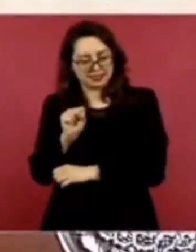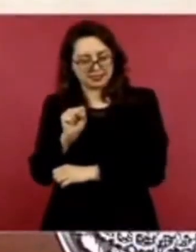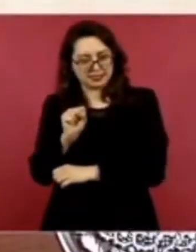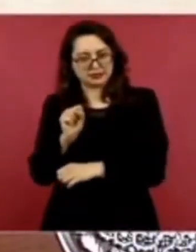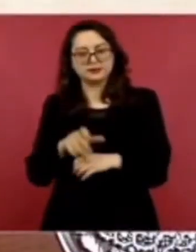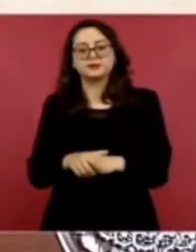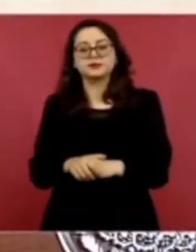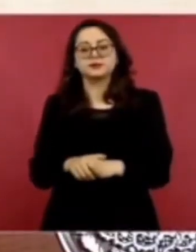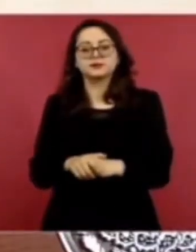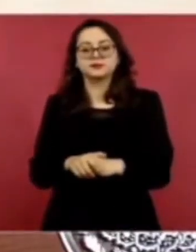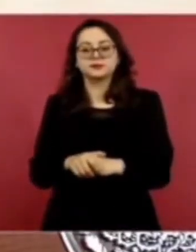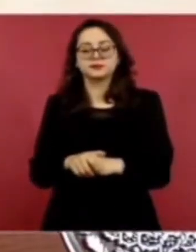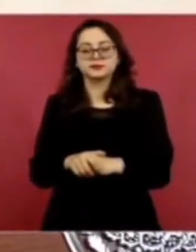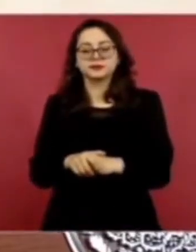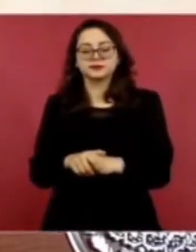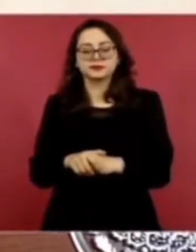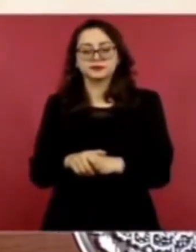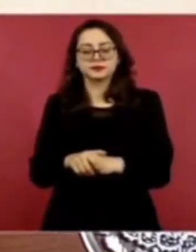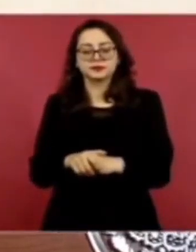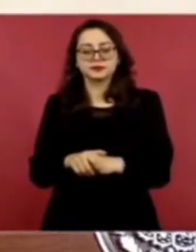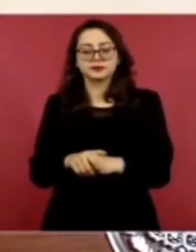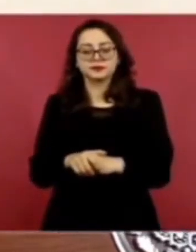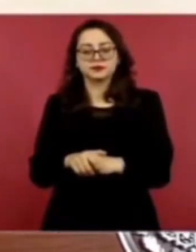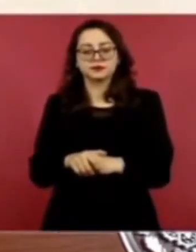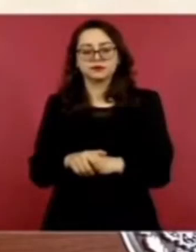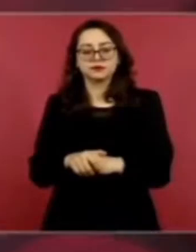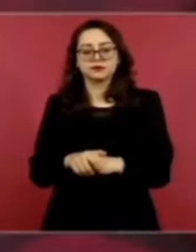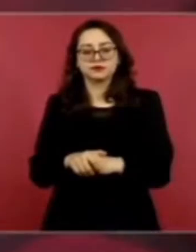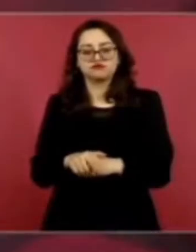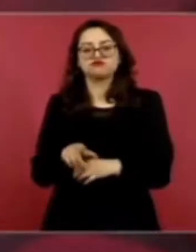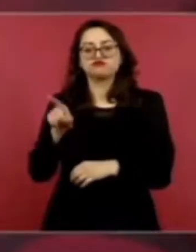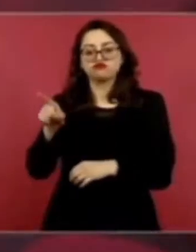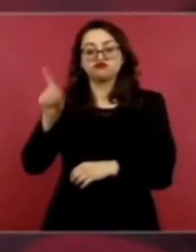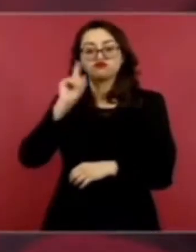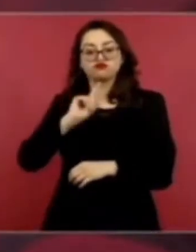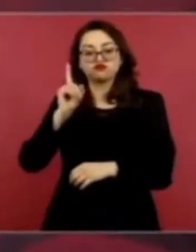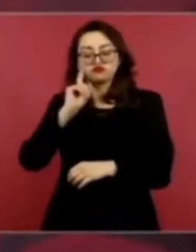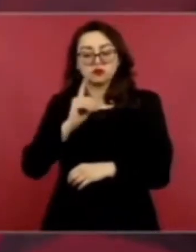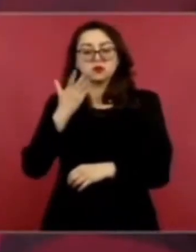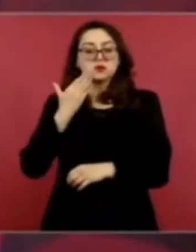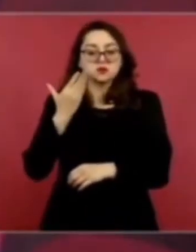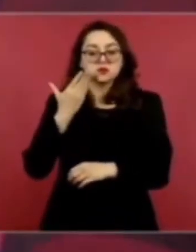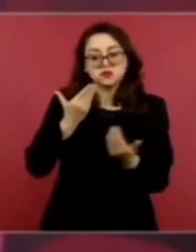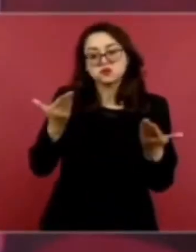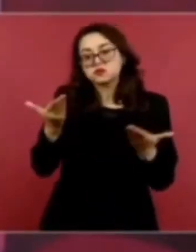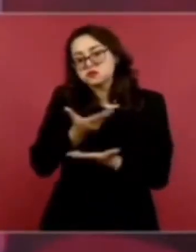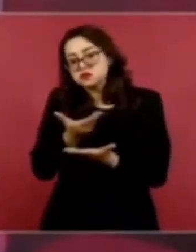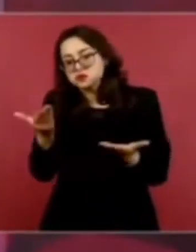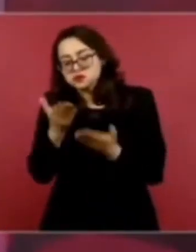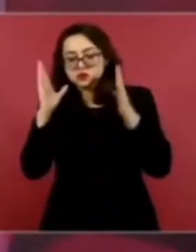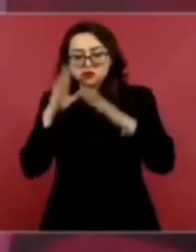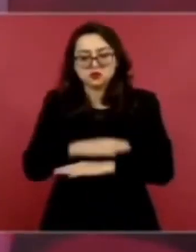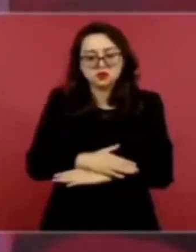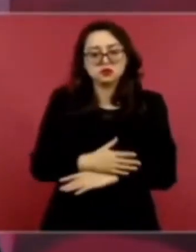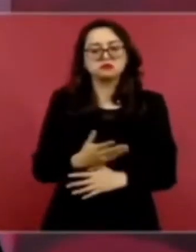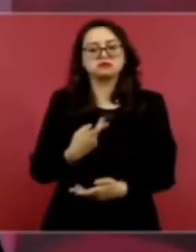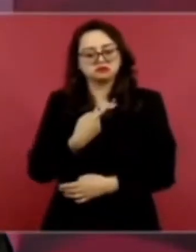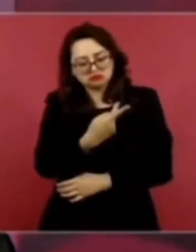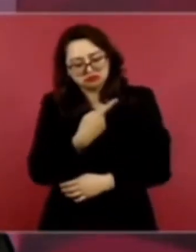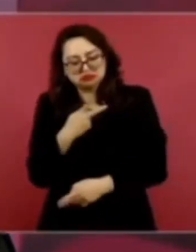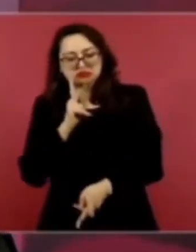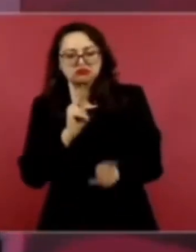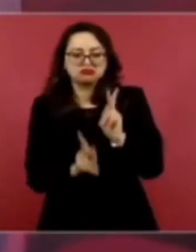Ella fue como intermediaria, él quería platicar conmigo y